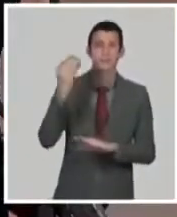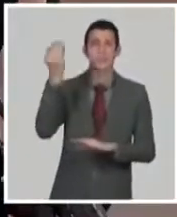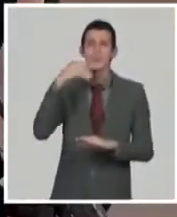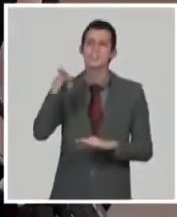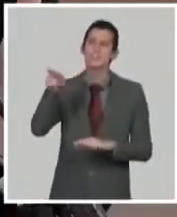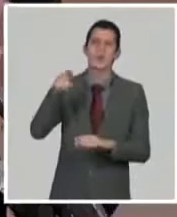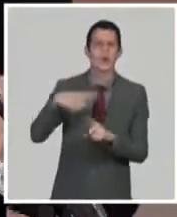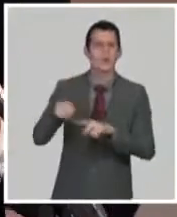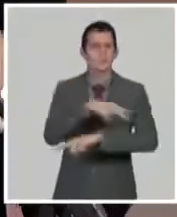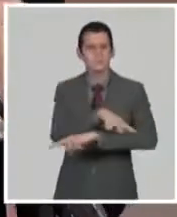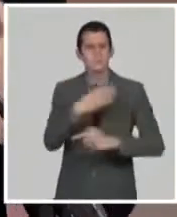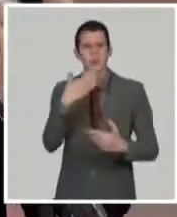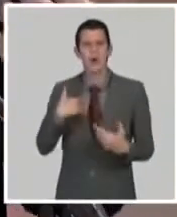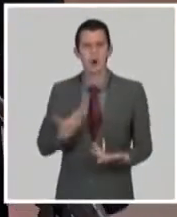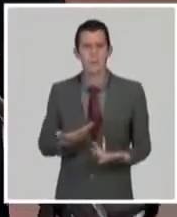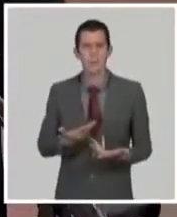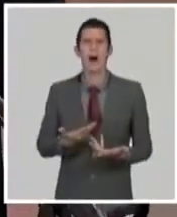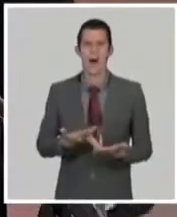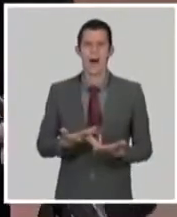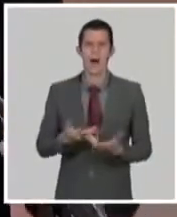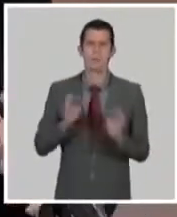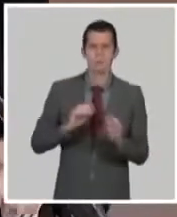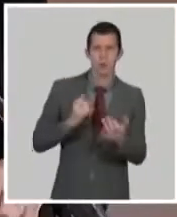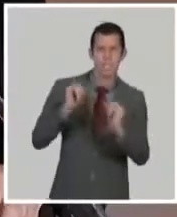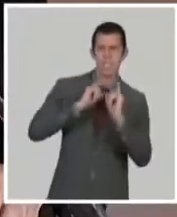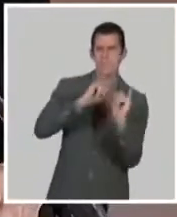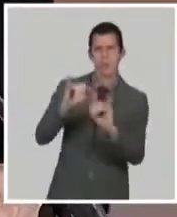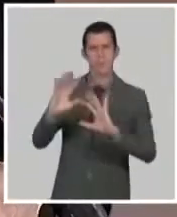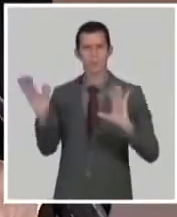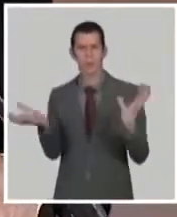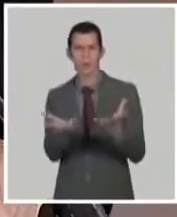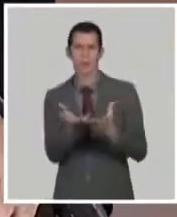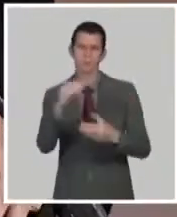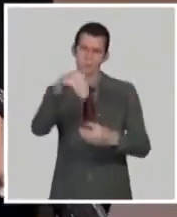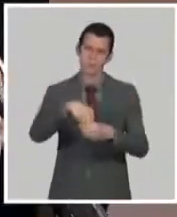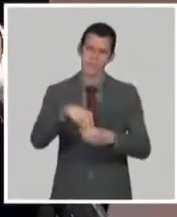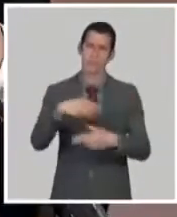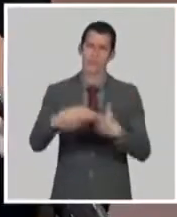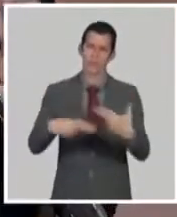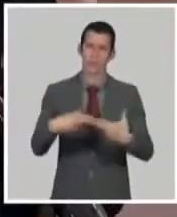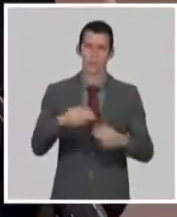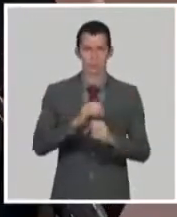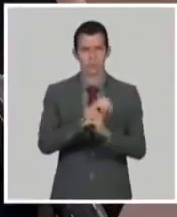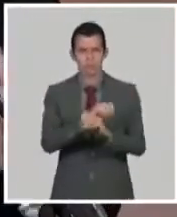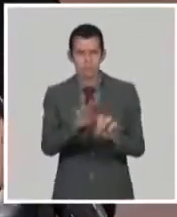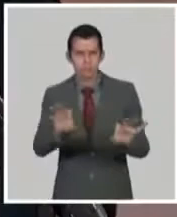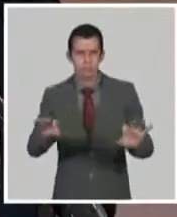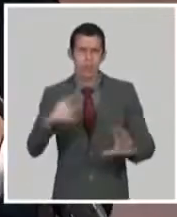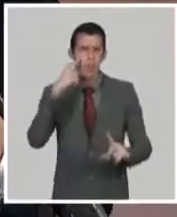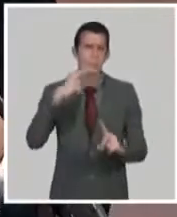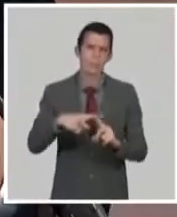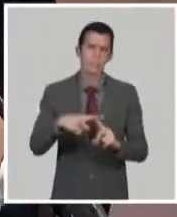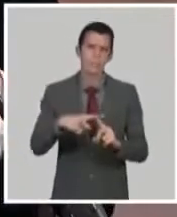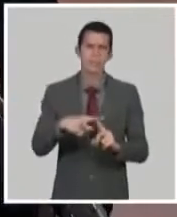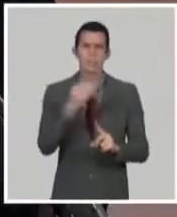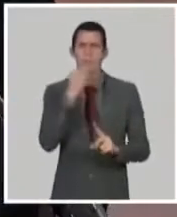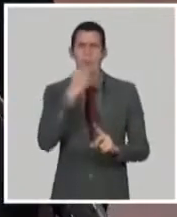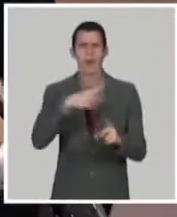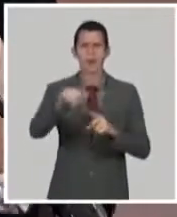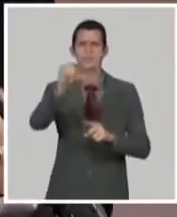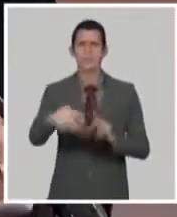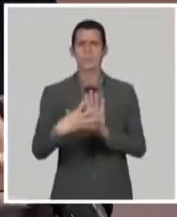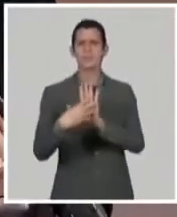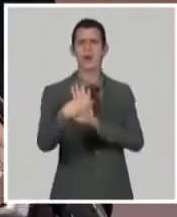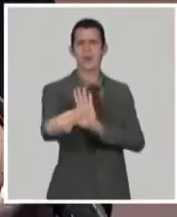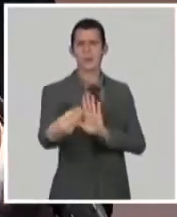acortar los tiempos para ponerlos a disposición de la salud. En este caso nosotros teníamos una amplia investigación, incluso